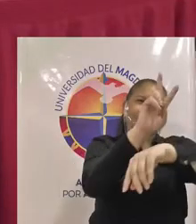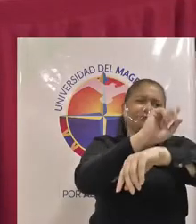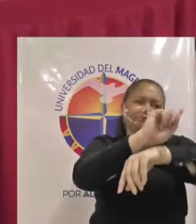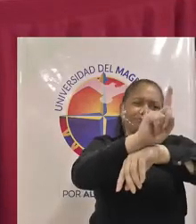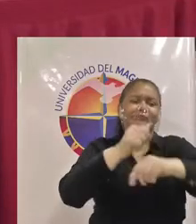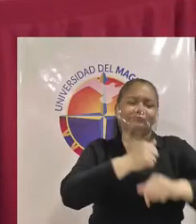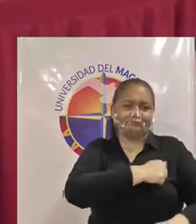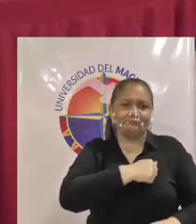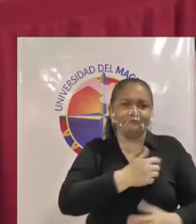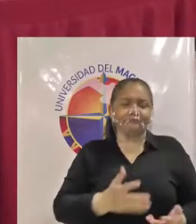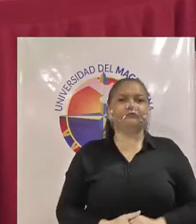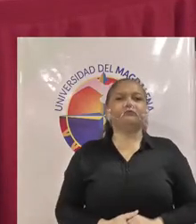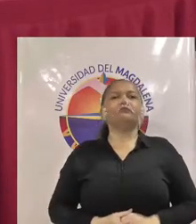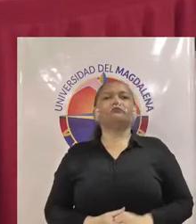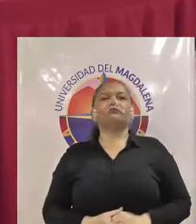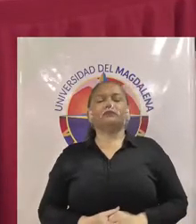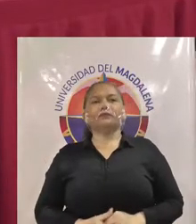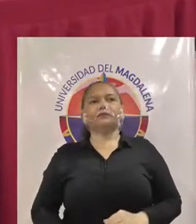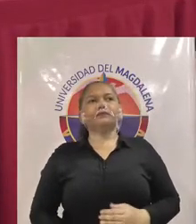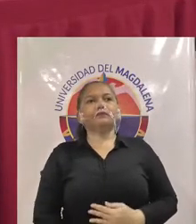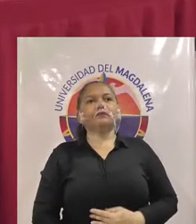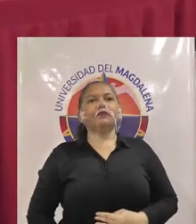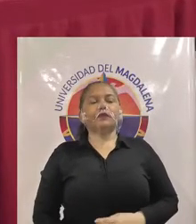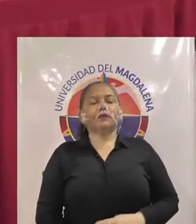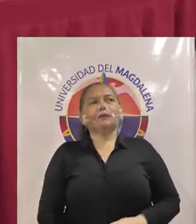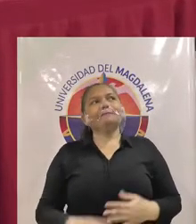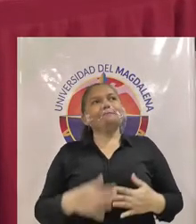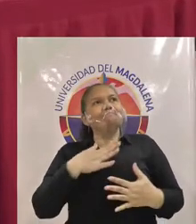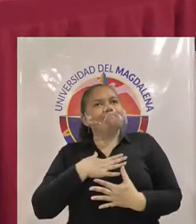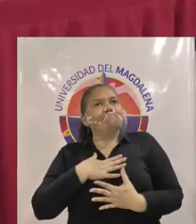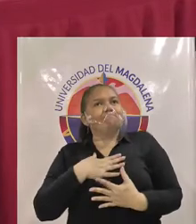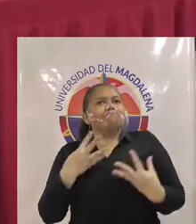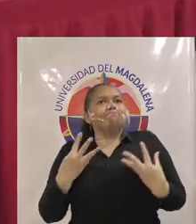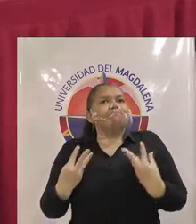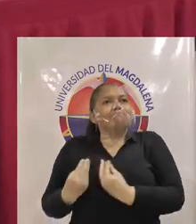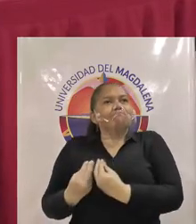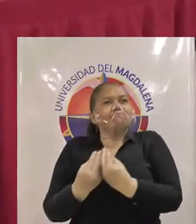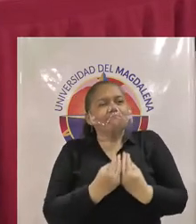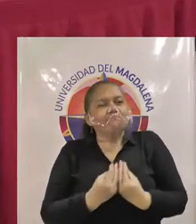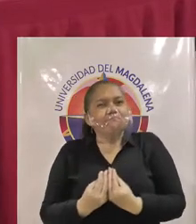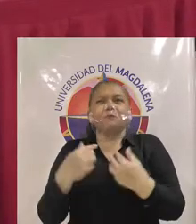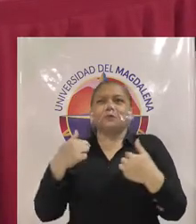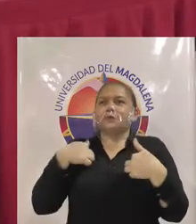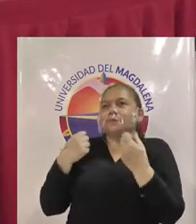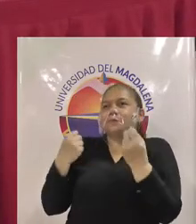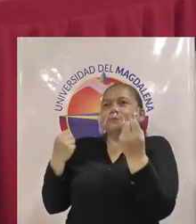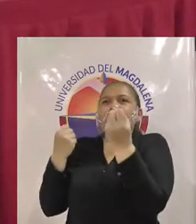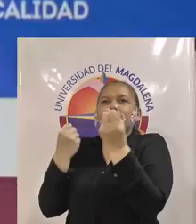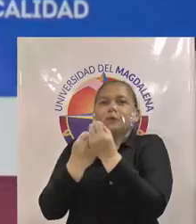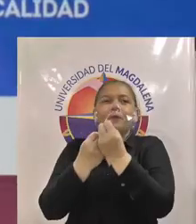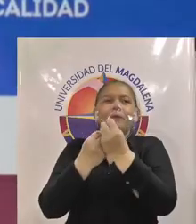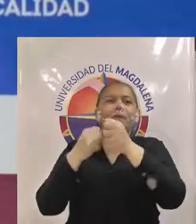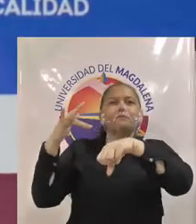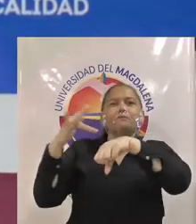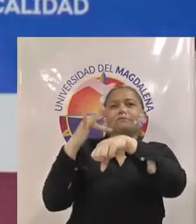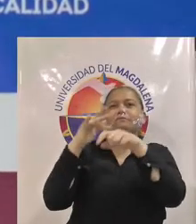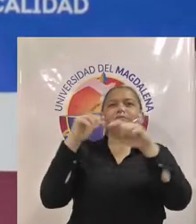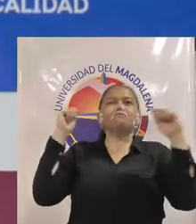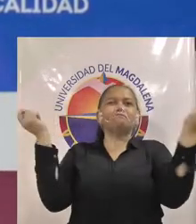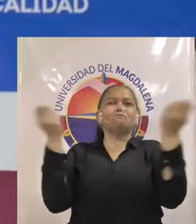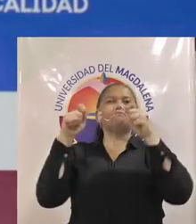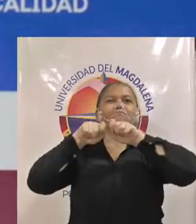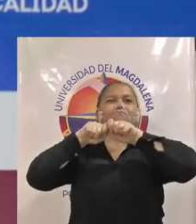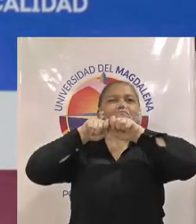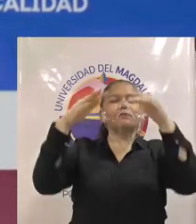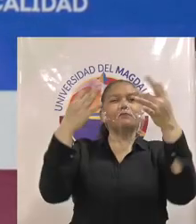bueno pues el cómo nosotros apoyaremos todo el proceso de convocatoria de definición de perfiles